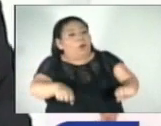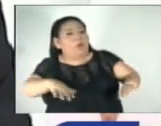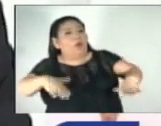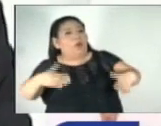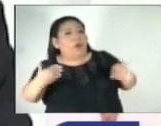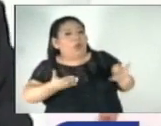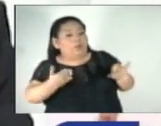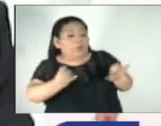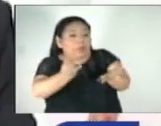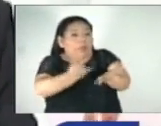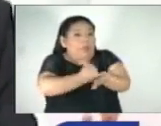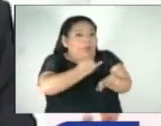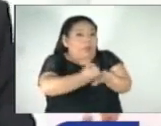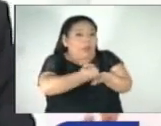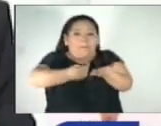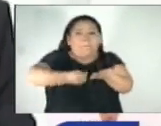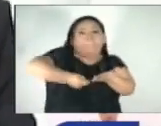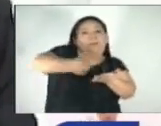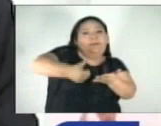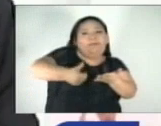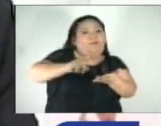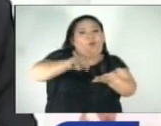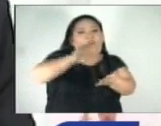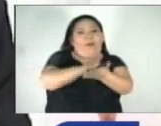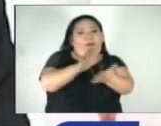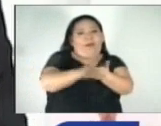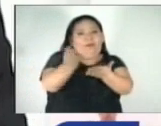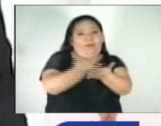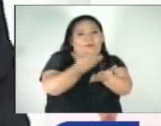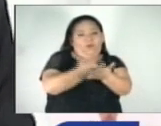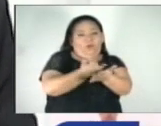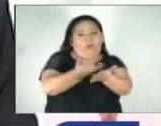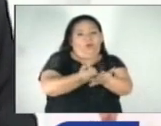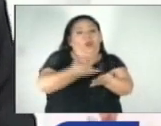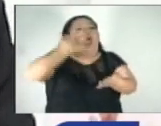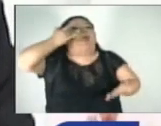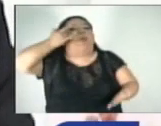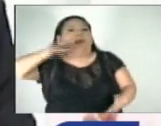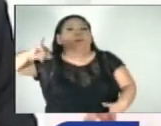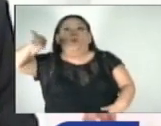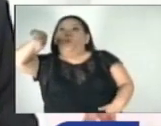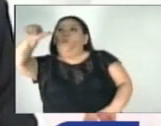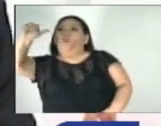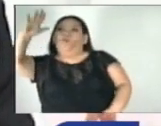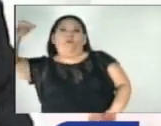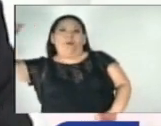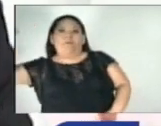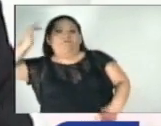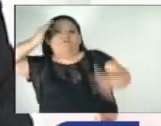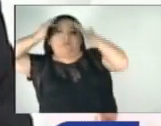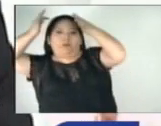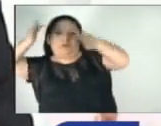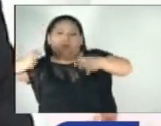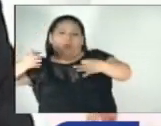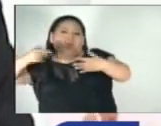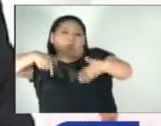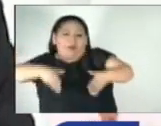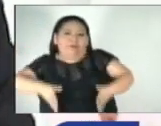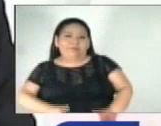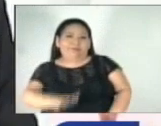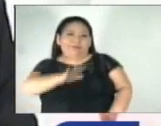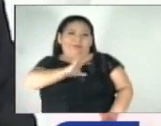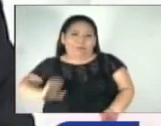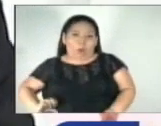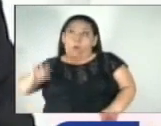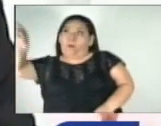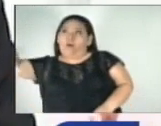rentas excluidas. Que si desde el extranjero un hermano de la diáspora